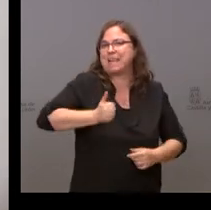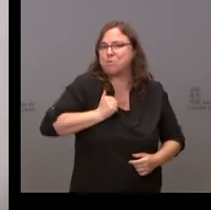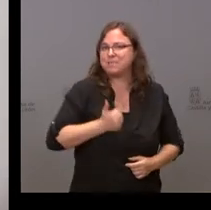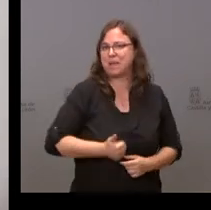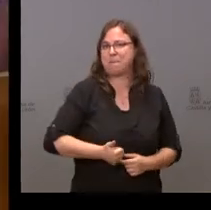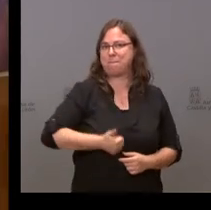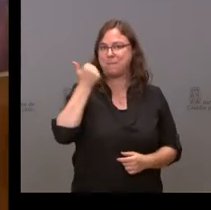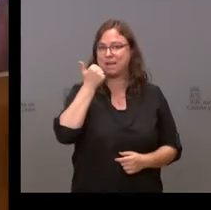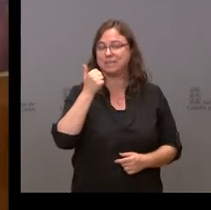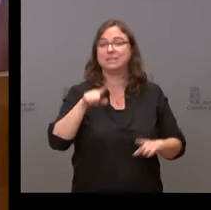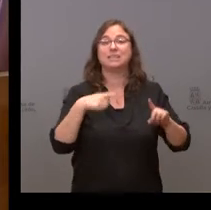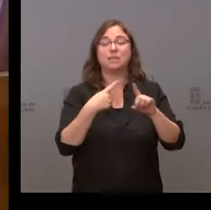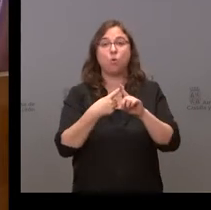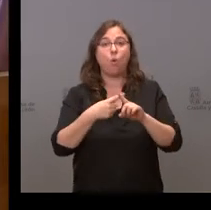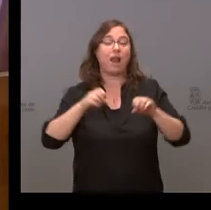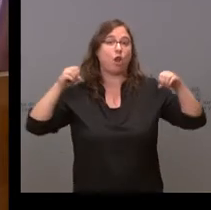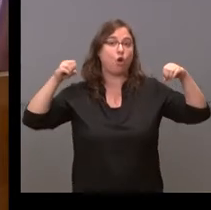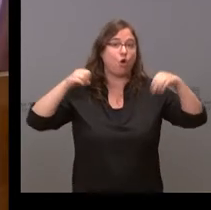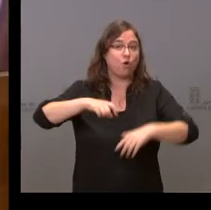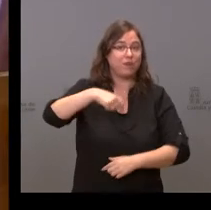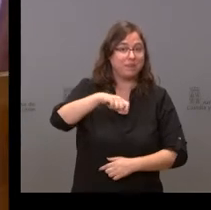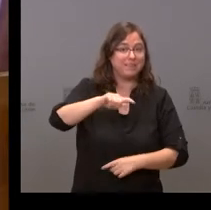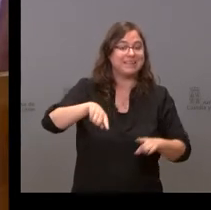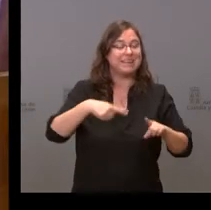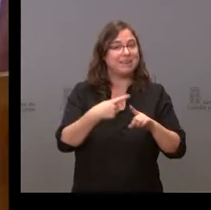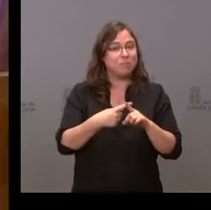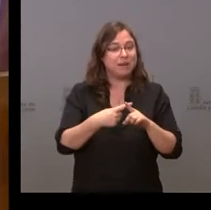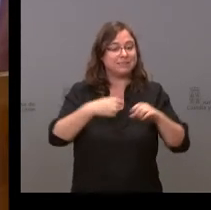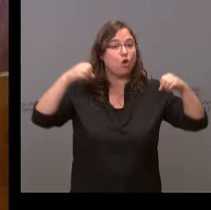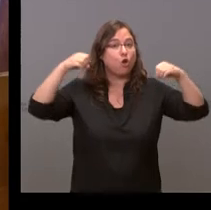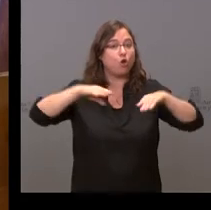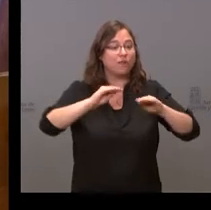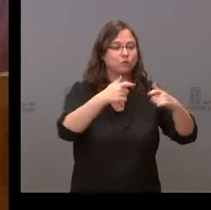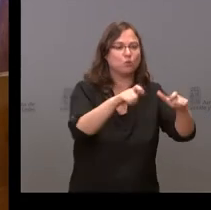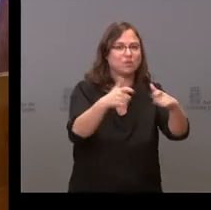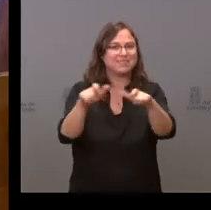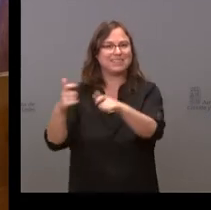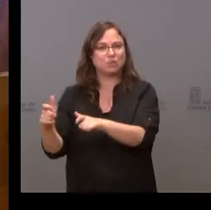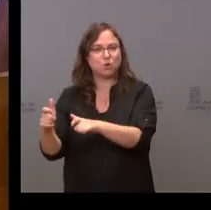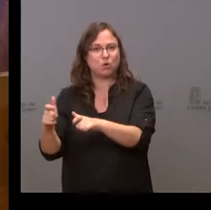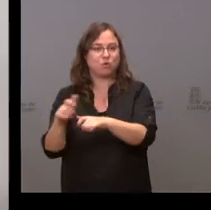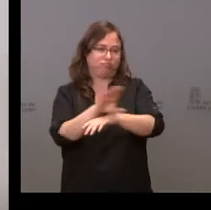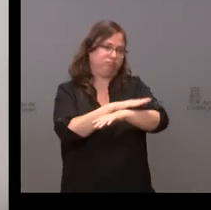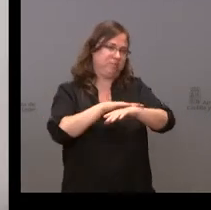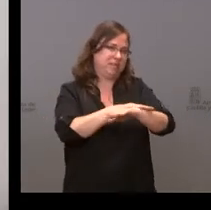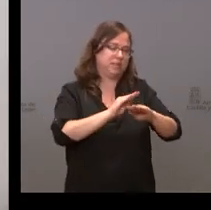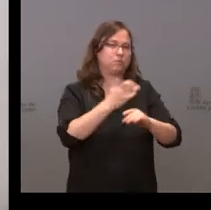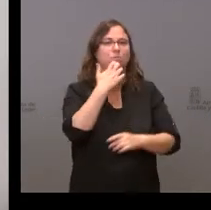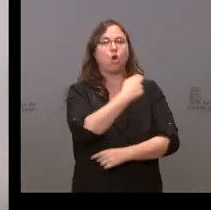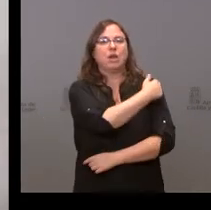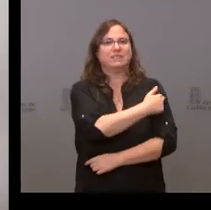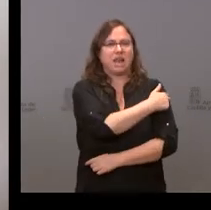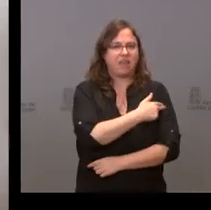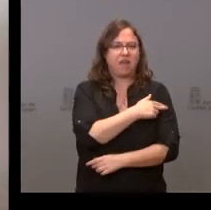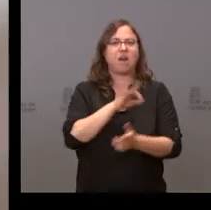esa conexión entre la conferencia de presidentes y las conferencias sectoriales, pues en el ámbito de la sanidad, de los